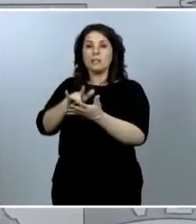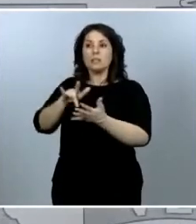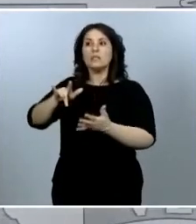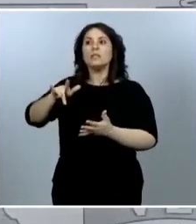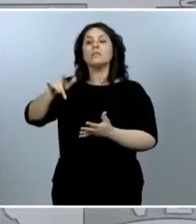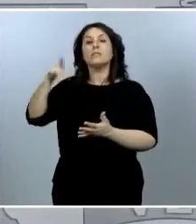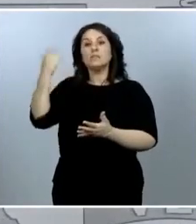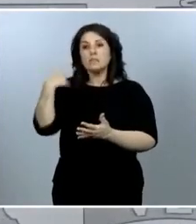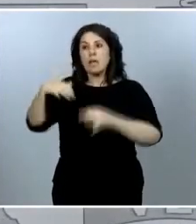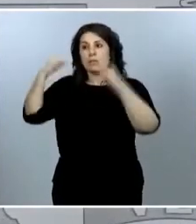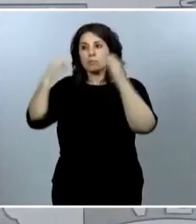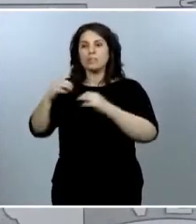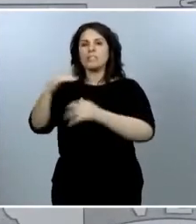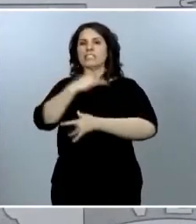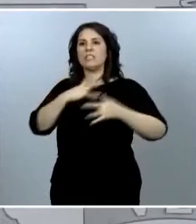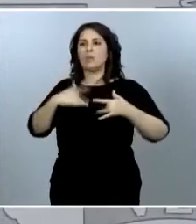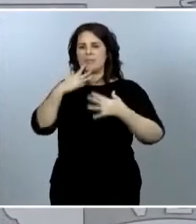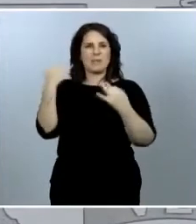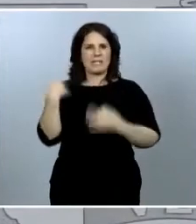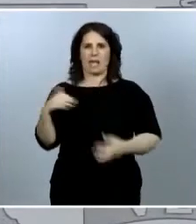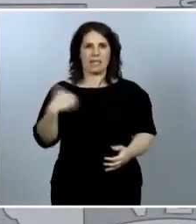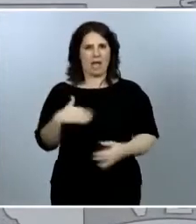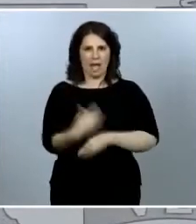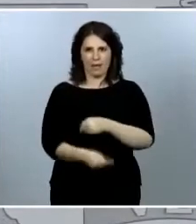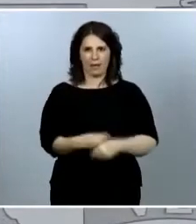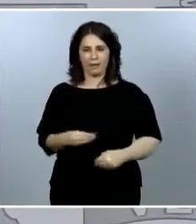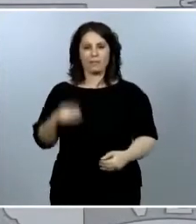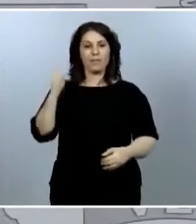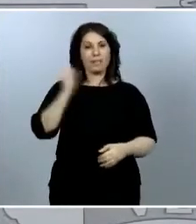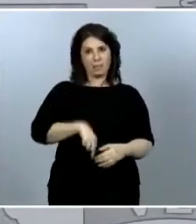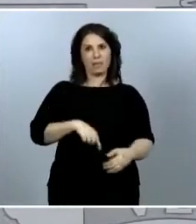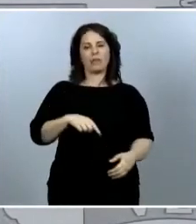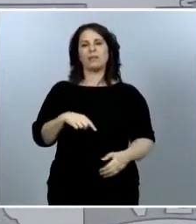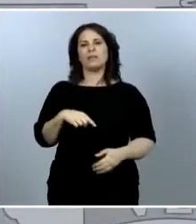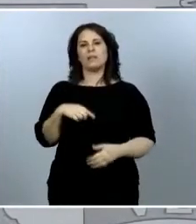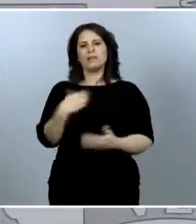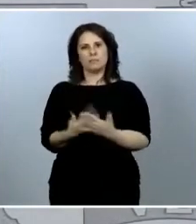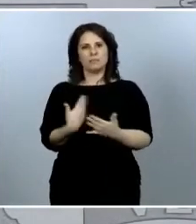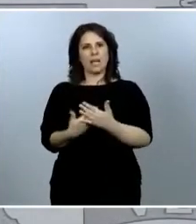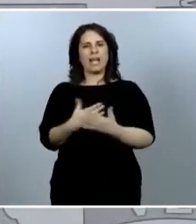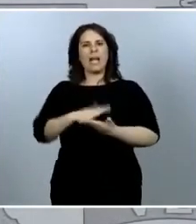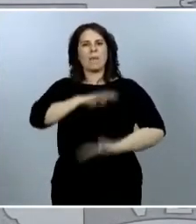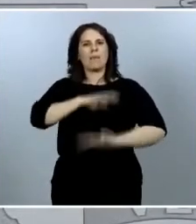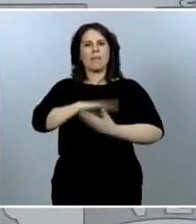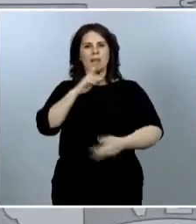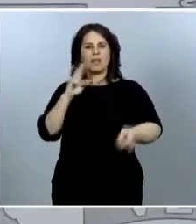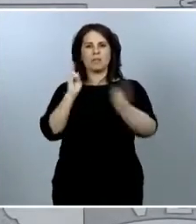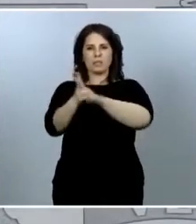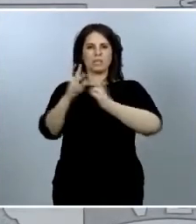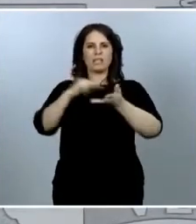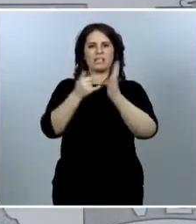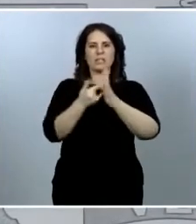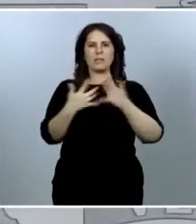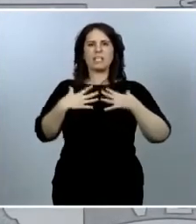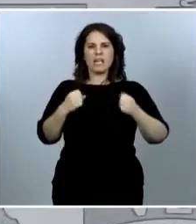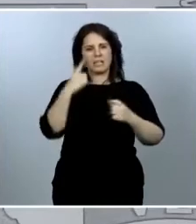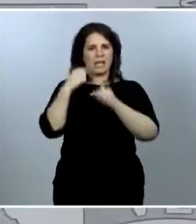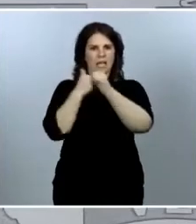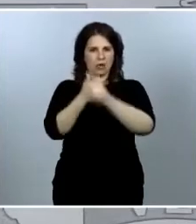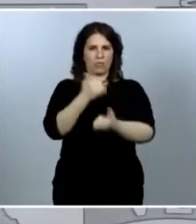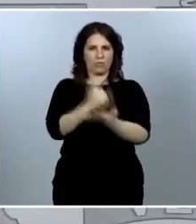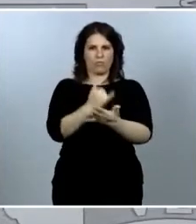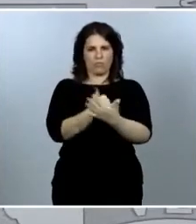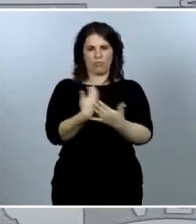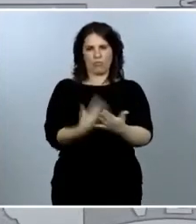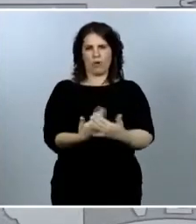establecerán medidas para garantizar las capacidades de respuesta de nuestro sistema sanitario. Es decir, las comunidades autónomas